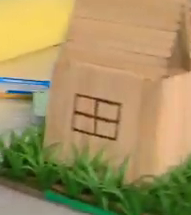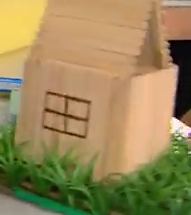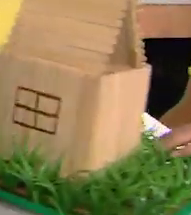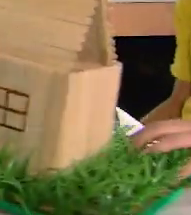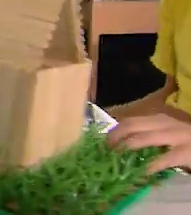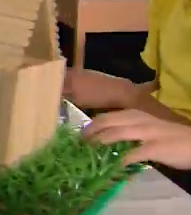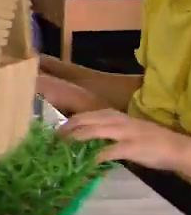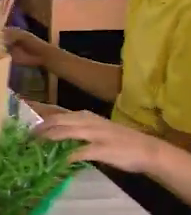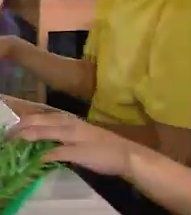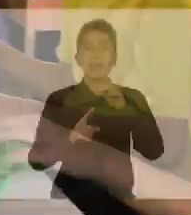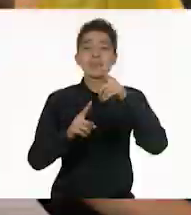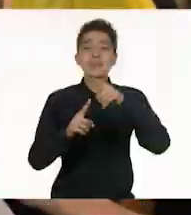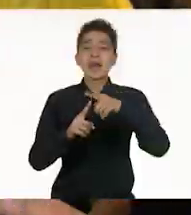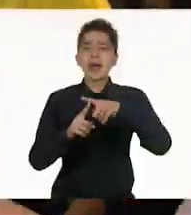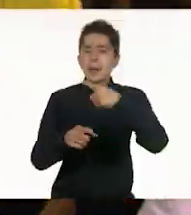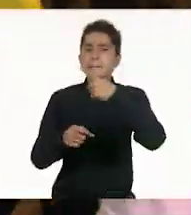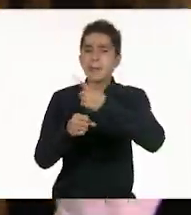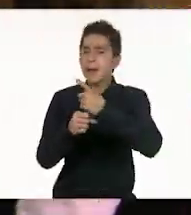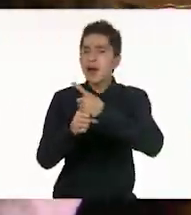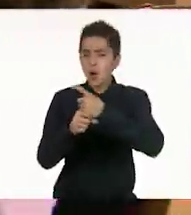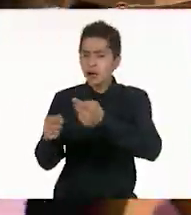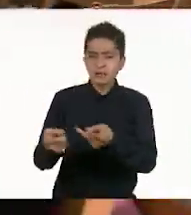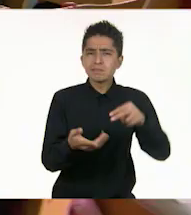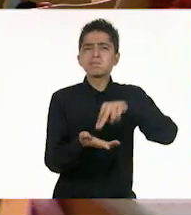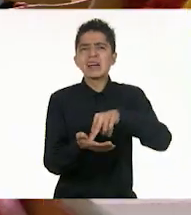¡Tareas! ¿Quién pasa primero? Pásale.